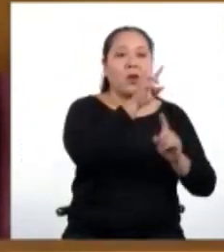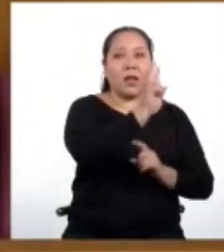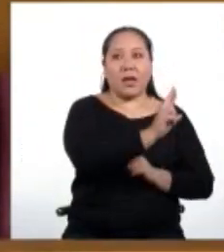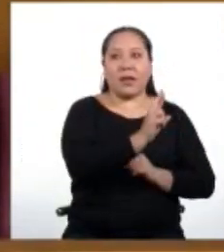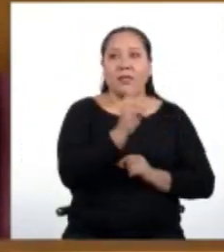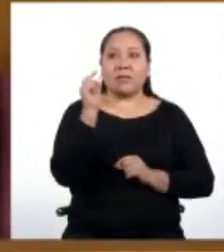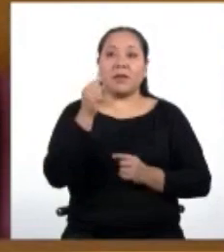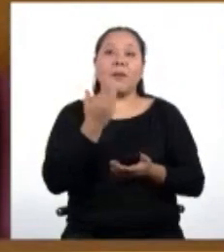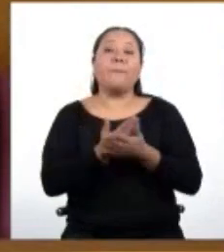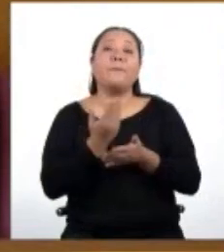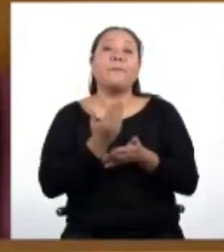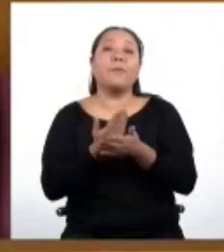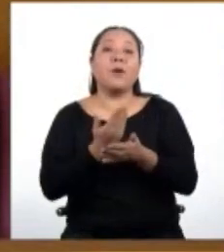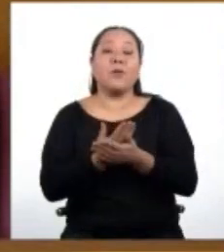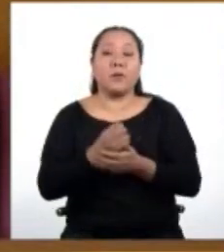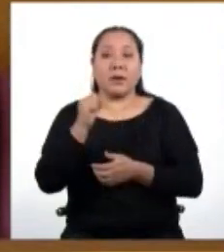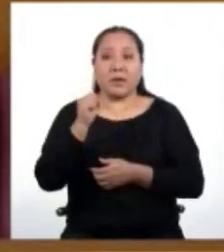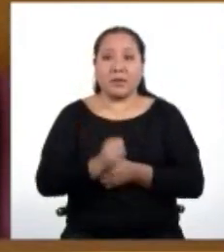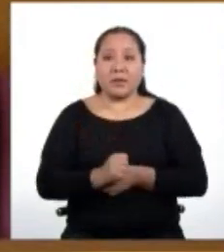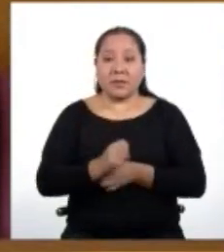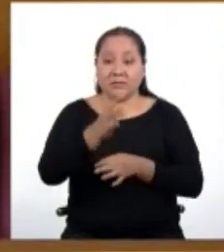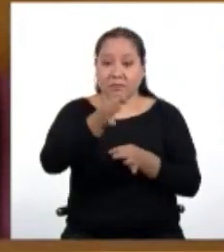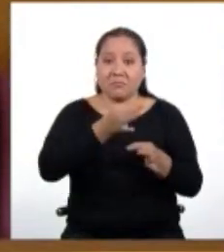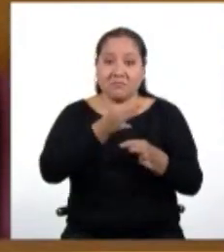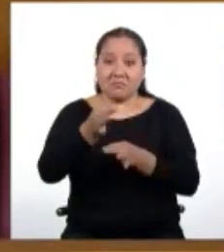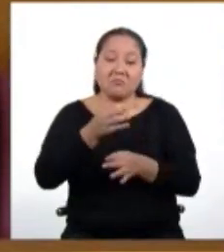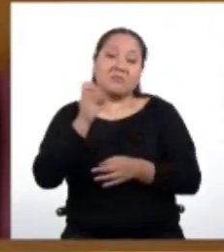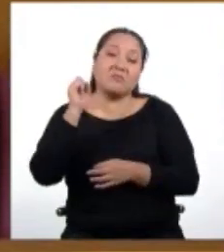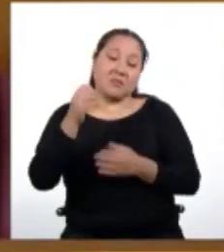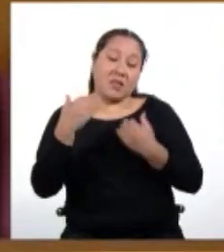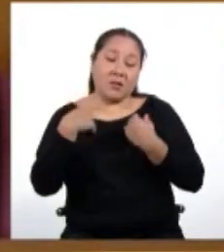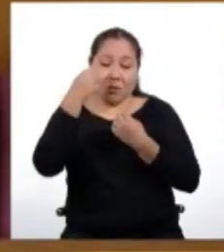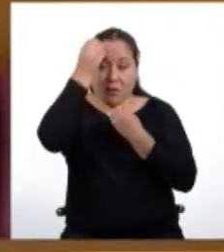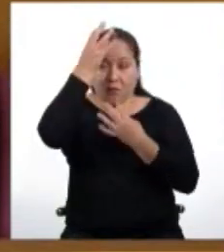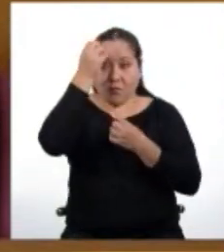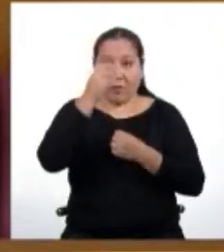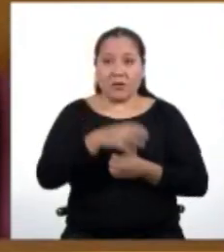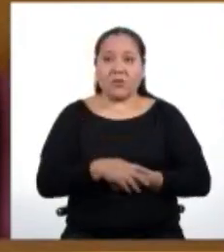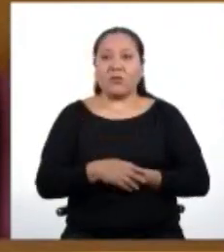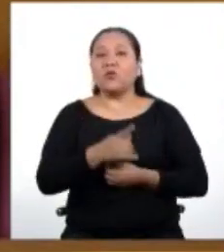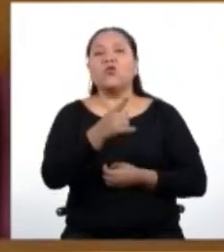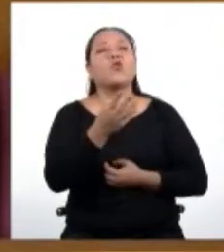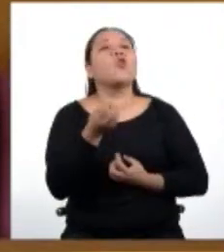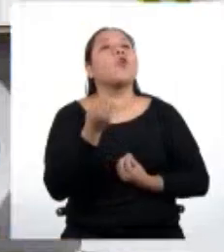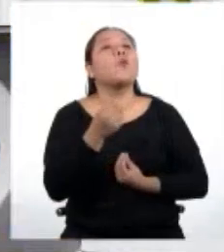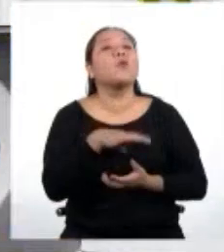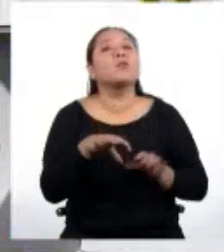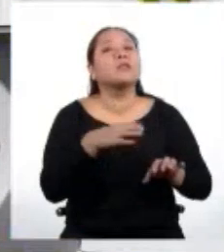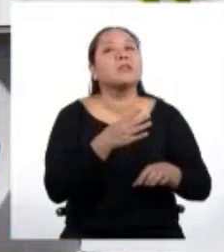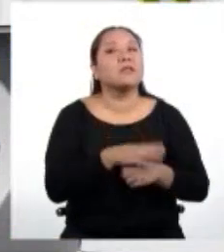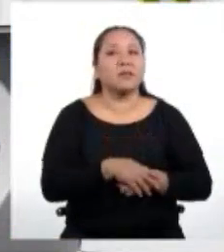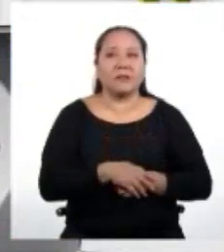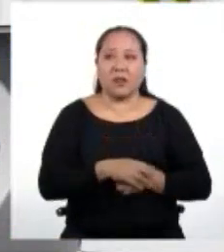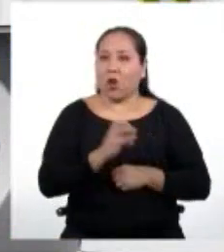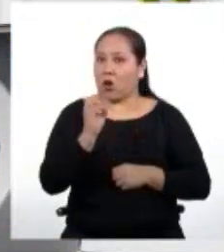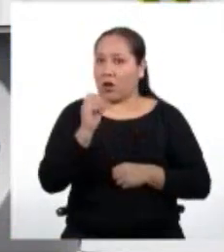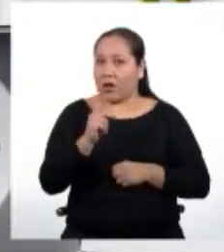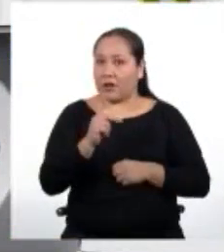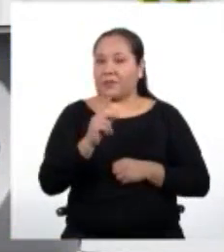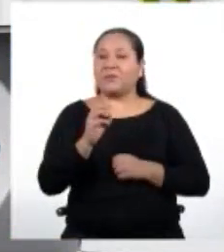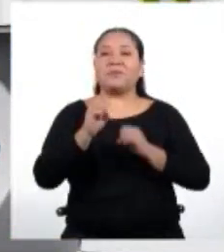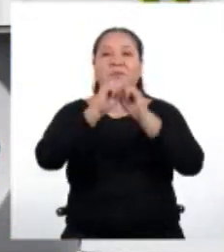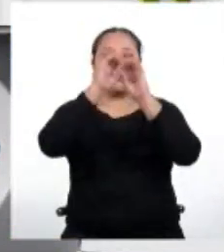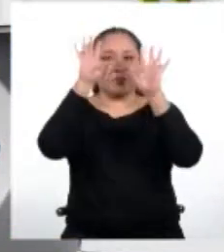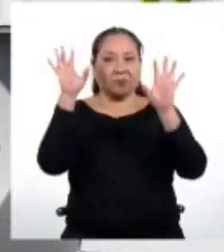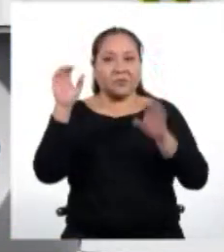Y corroboramos que contamos con los datos. ¿Cómo va eso, Yanira? Bueno, tenemos